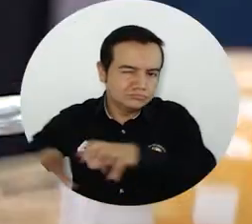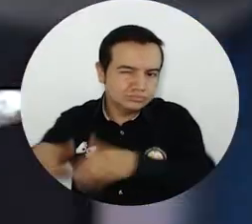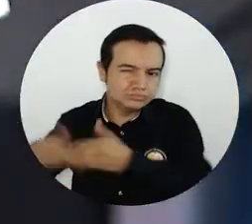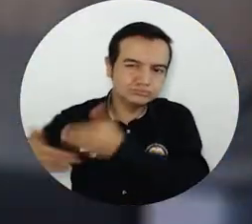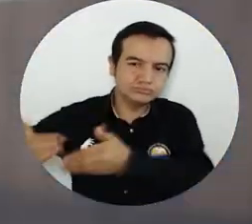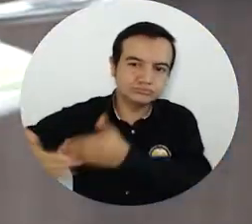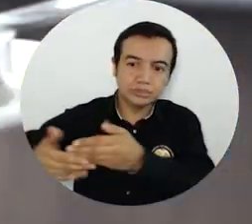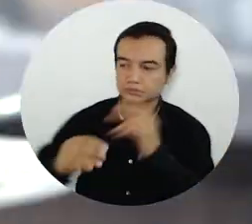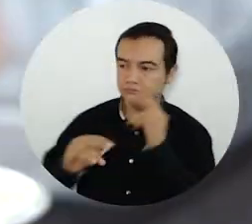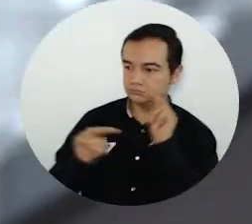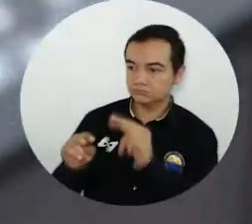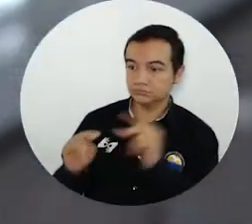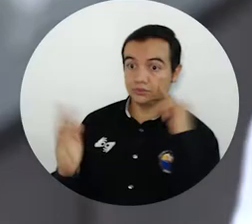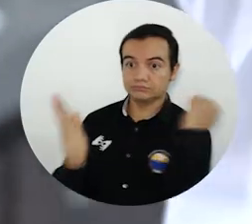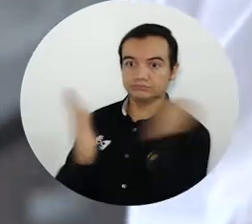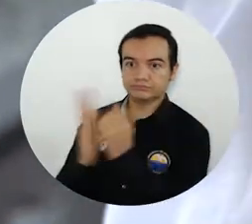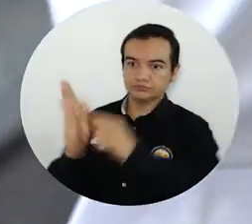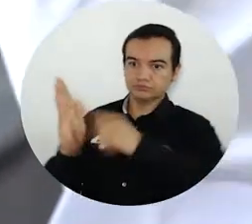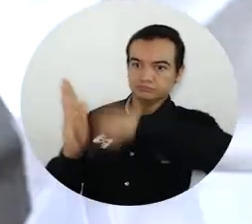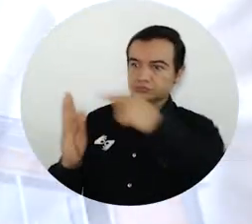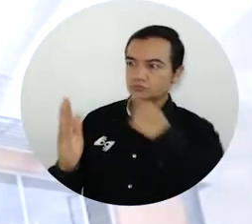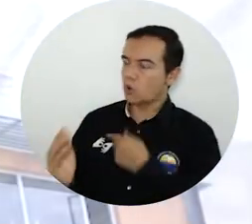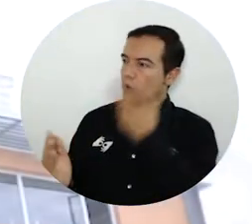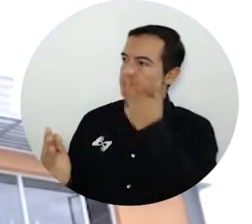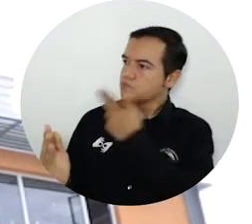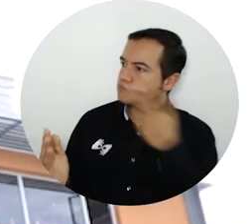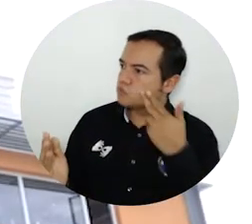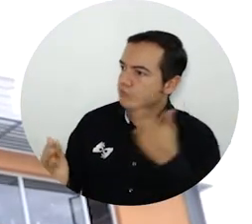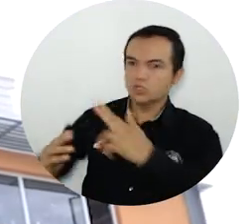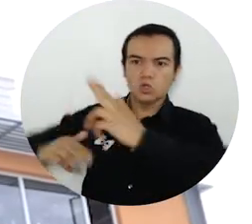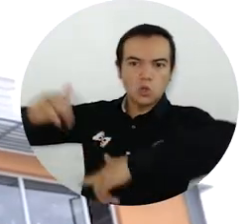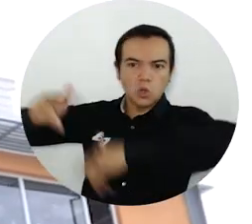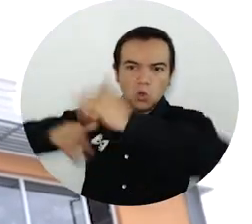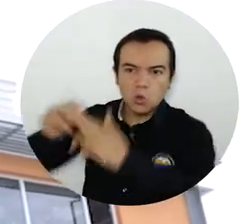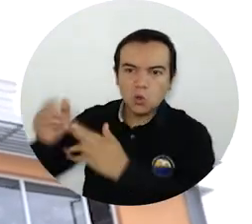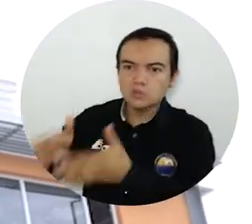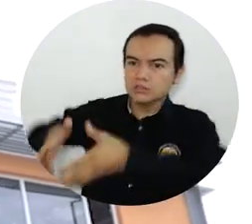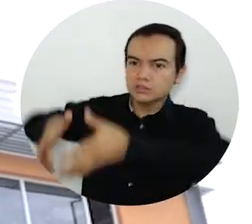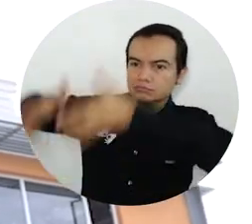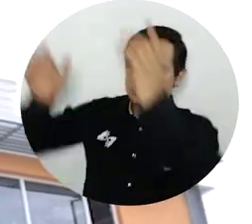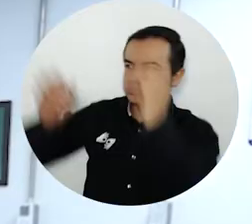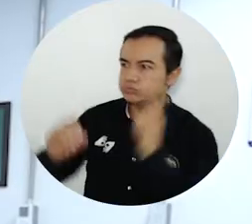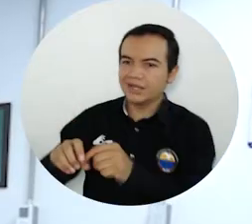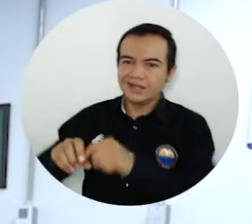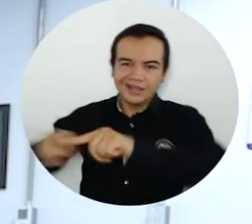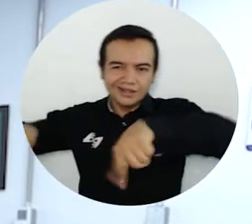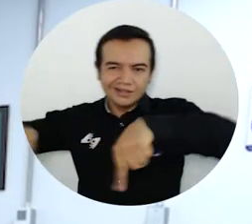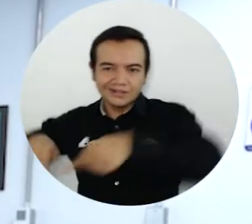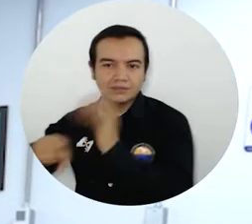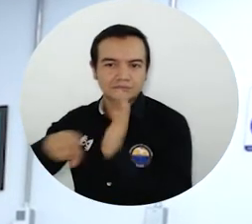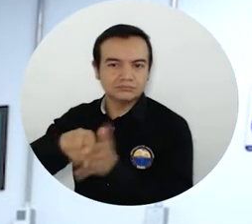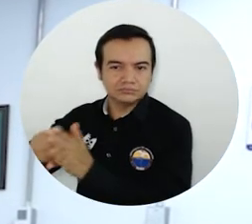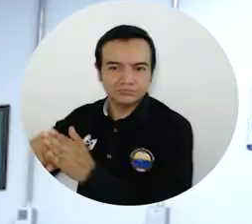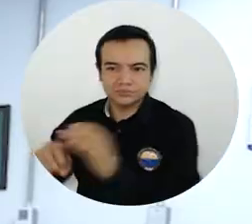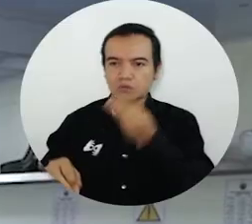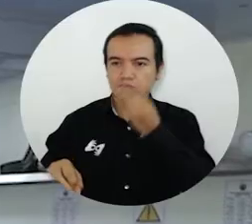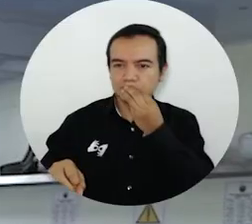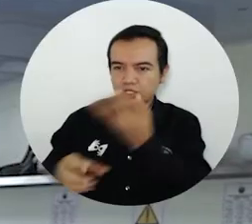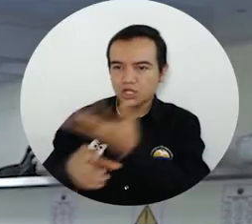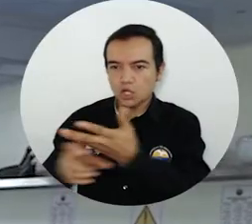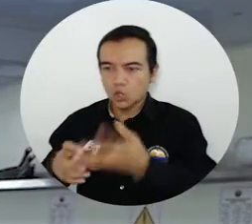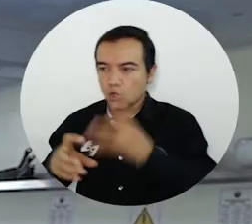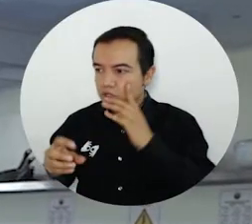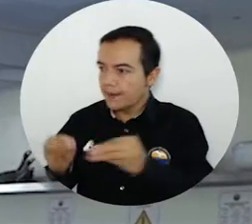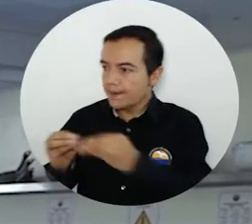sector productivo, el compromiso institucional, la construcción del edificio de innovación y emprendimiento y el laboratorio de innovación gastronómica y la